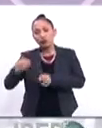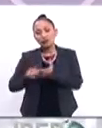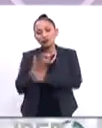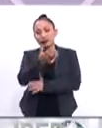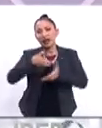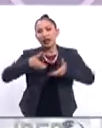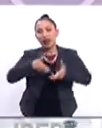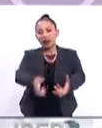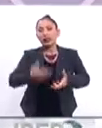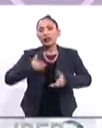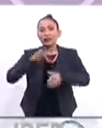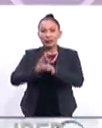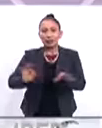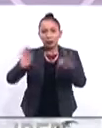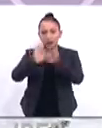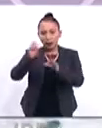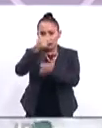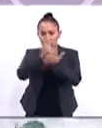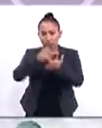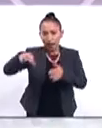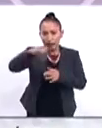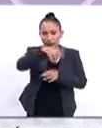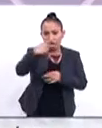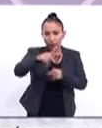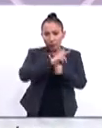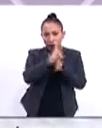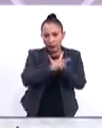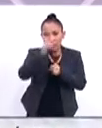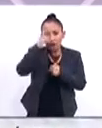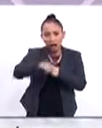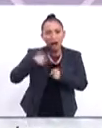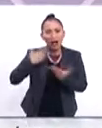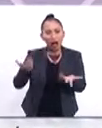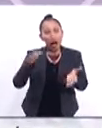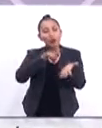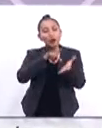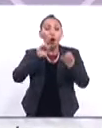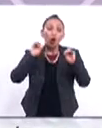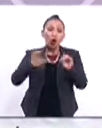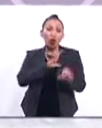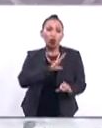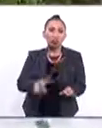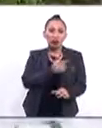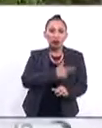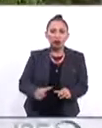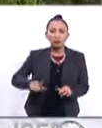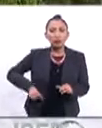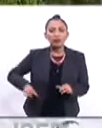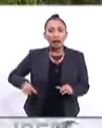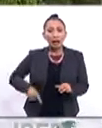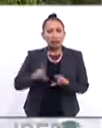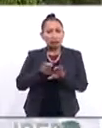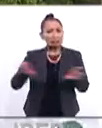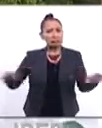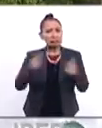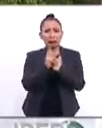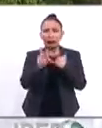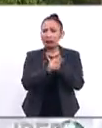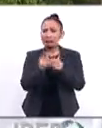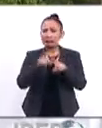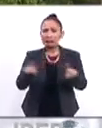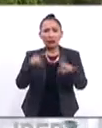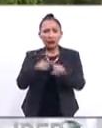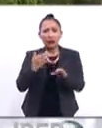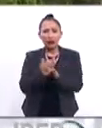calles de las principales ciudades del país para manifestar su apoyo o rechazo al gobierno. Muy dividido este país en